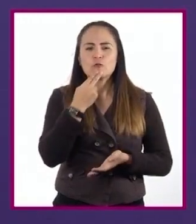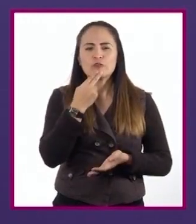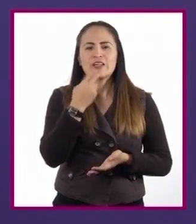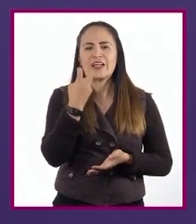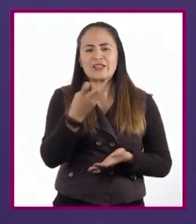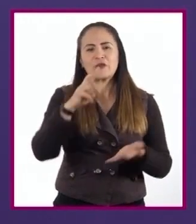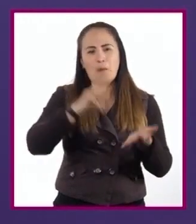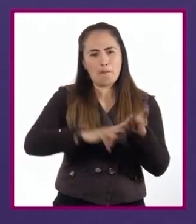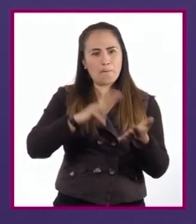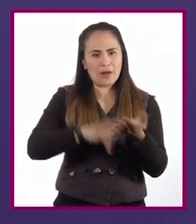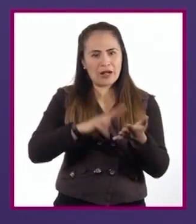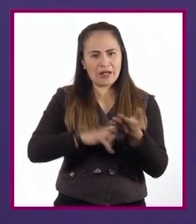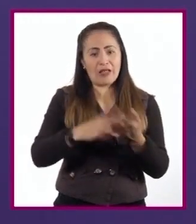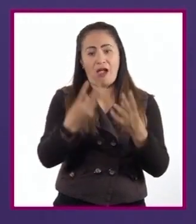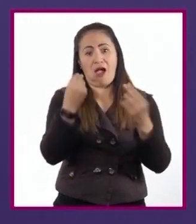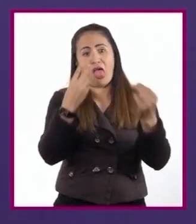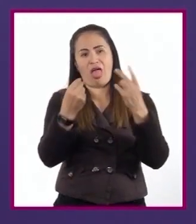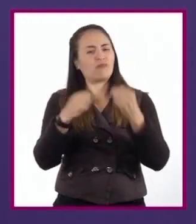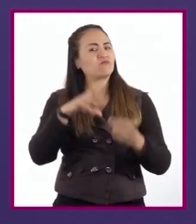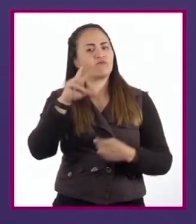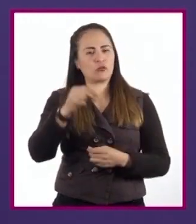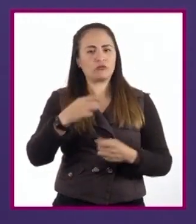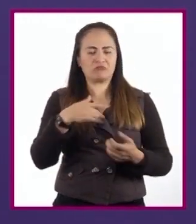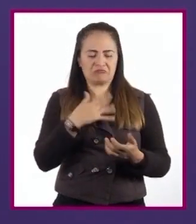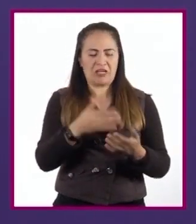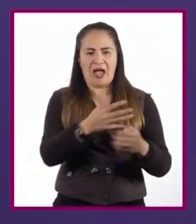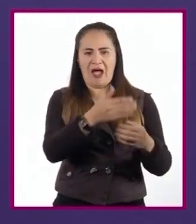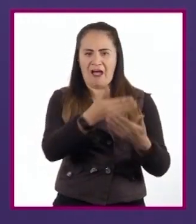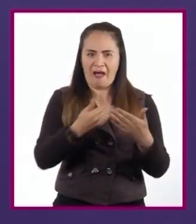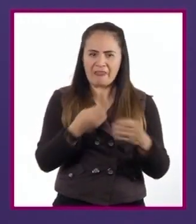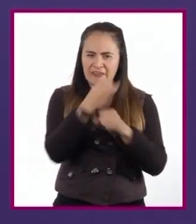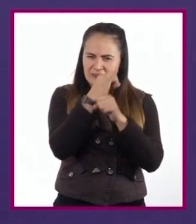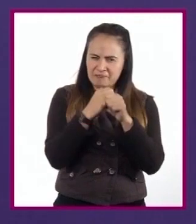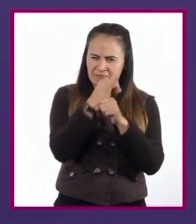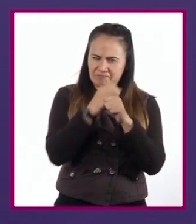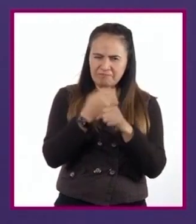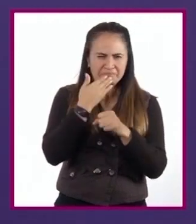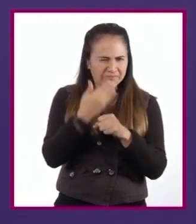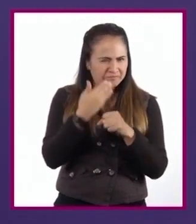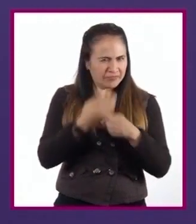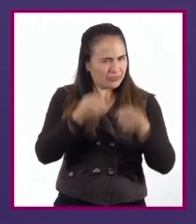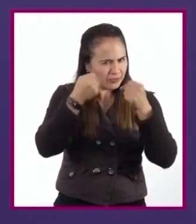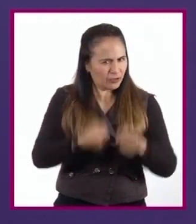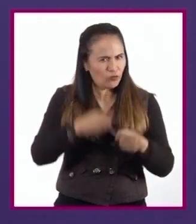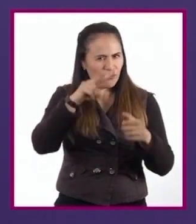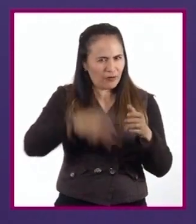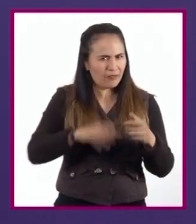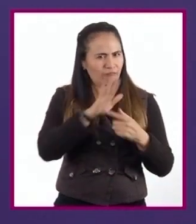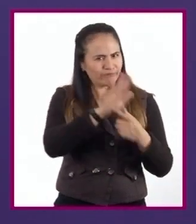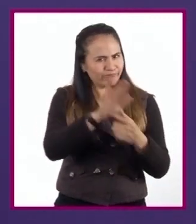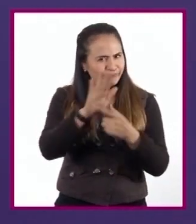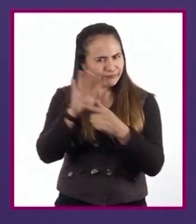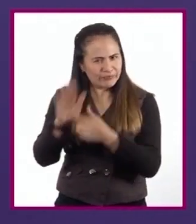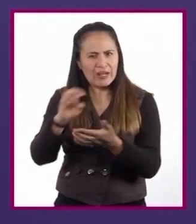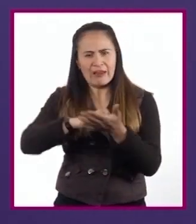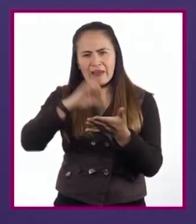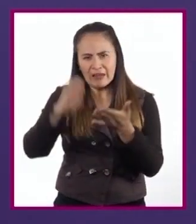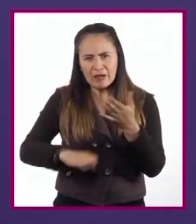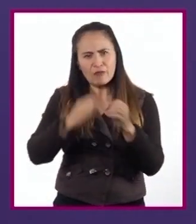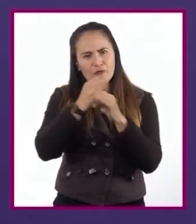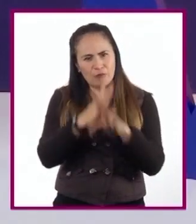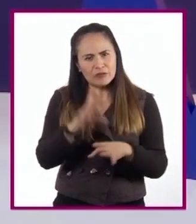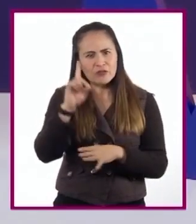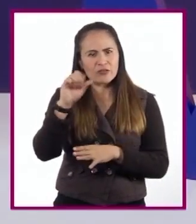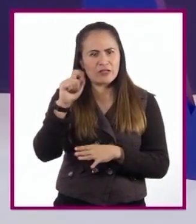válido e irrefutable, ya que en las premisas estamos depositando los hechos, los datos o ejemplos que tenemos asentados.